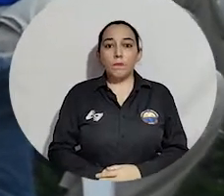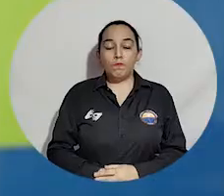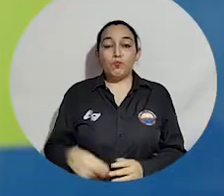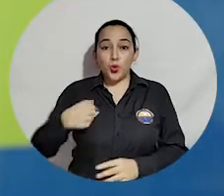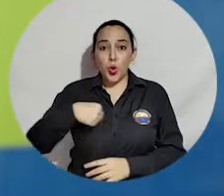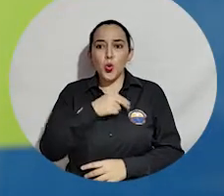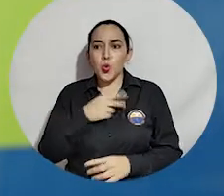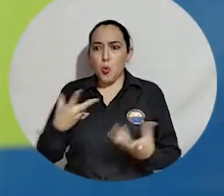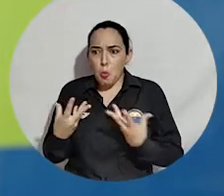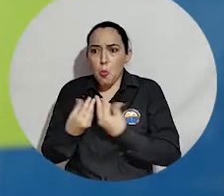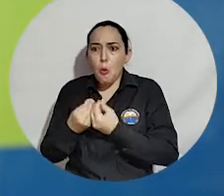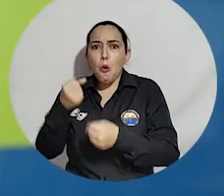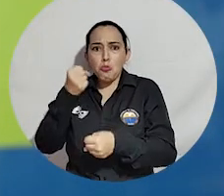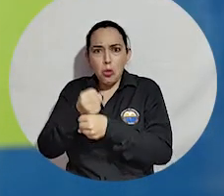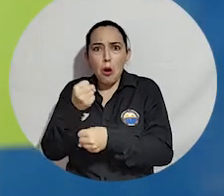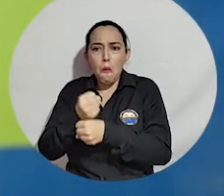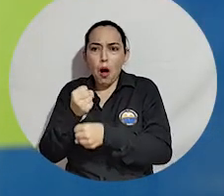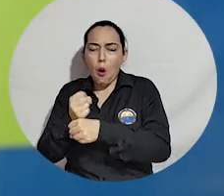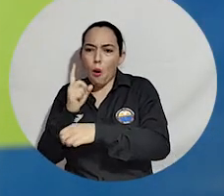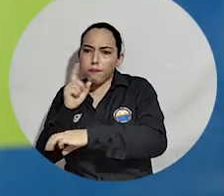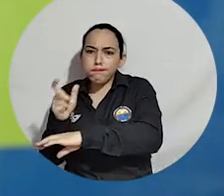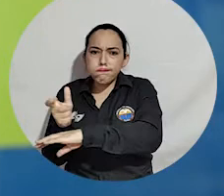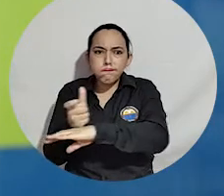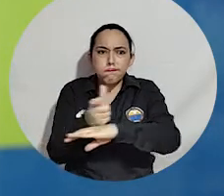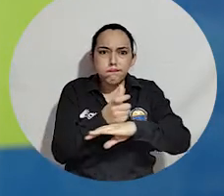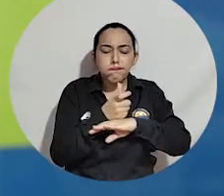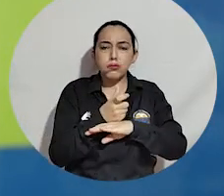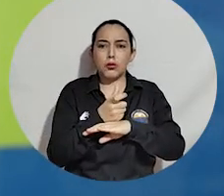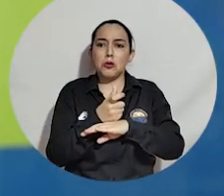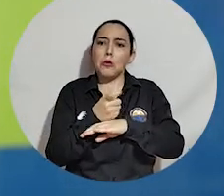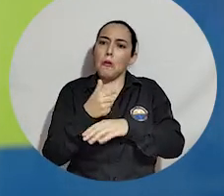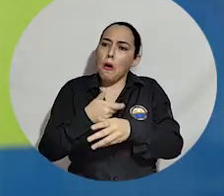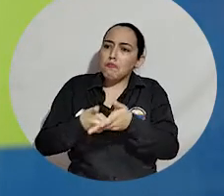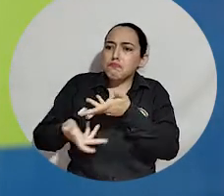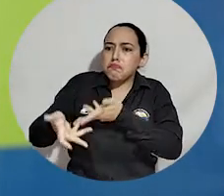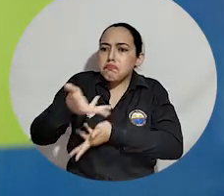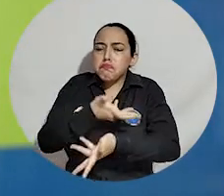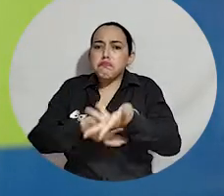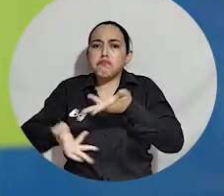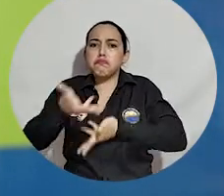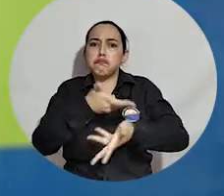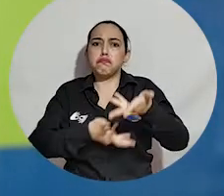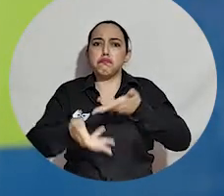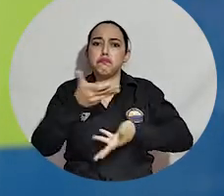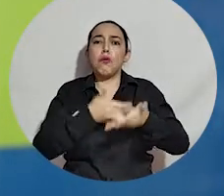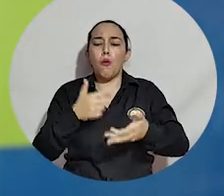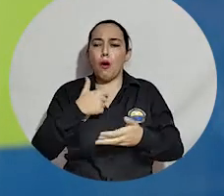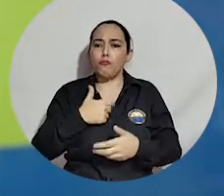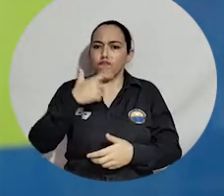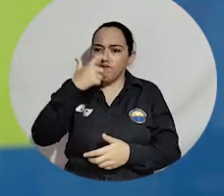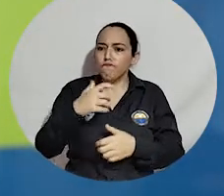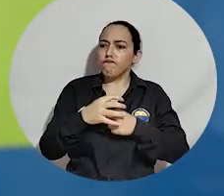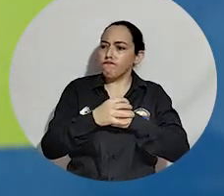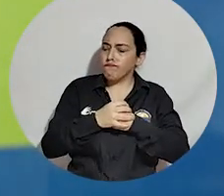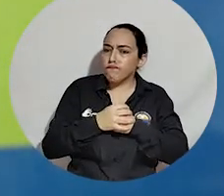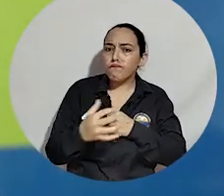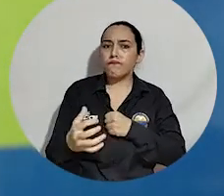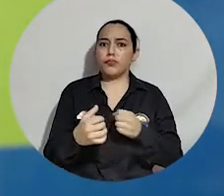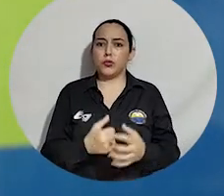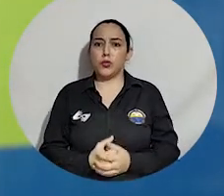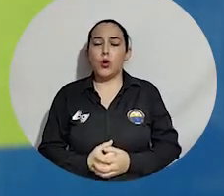Formamos un buen equipo, mucha comunicación entre nosotros mismos, seriedad ante todo